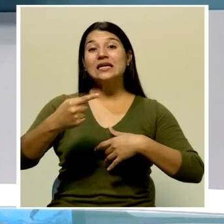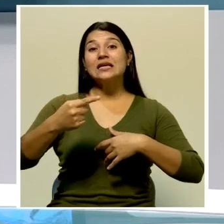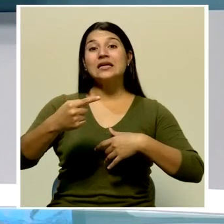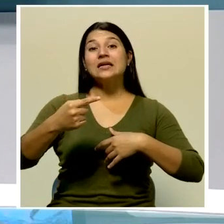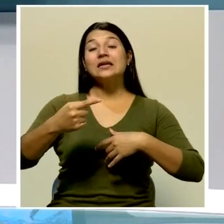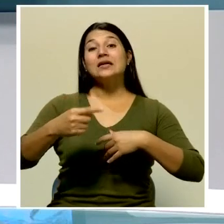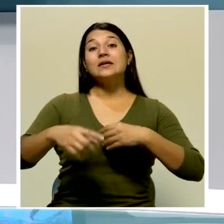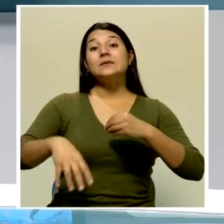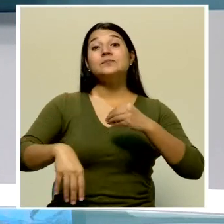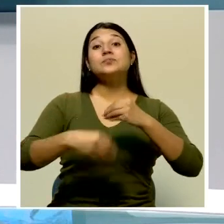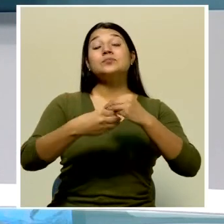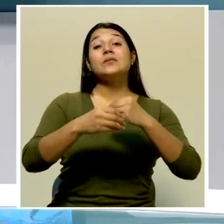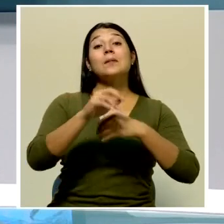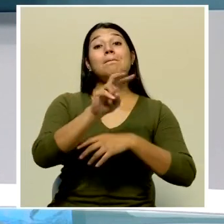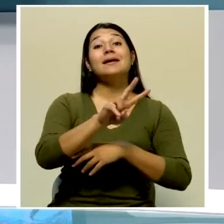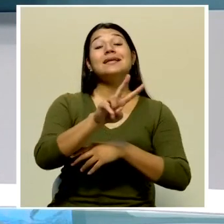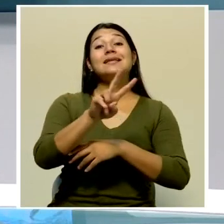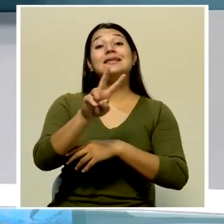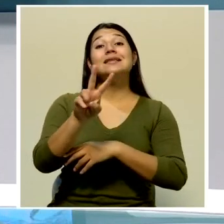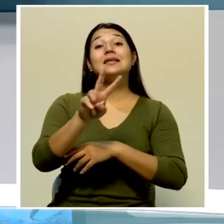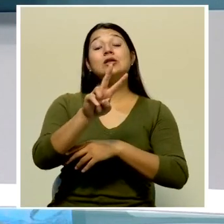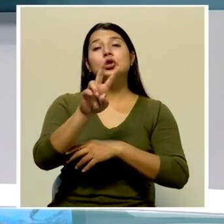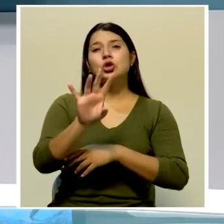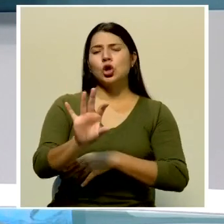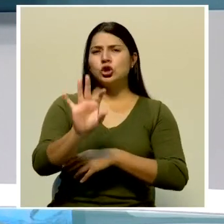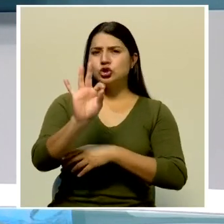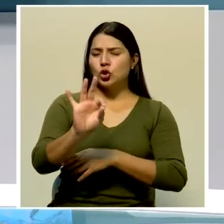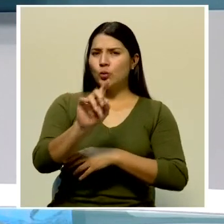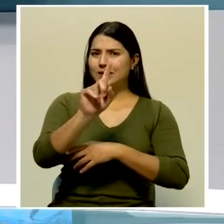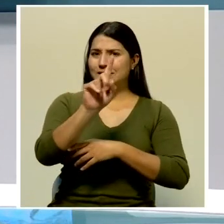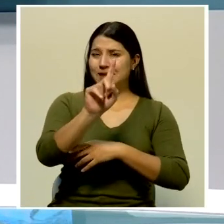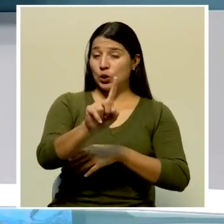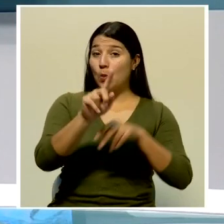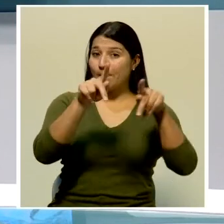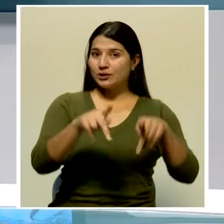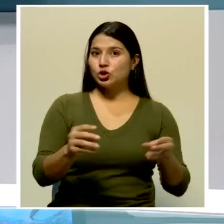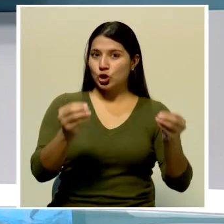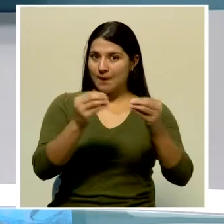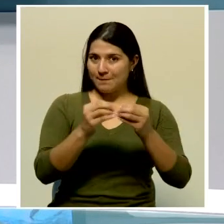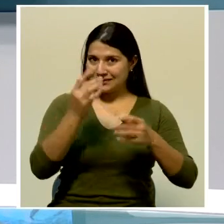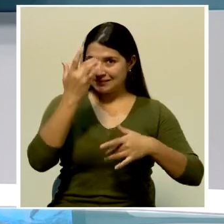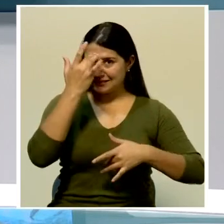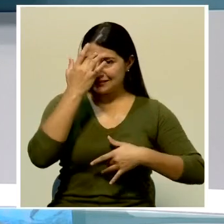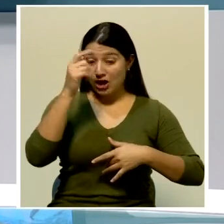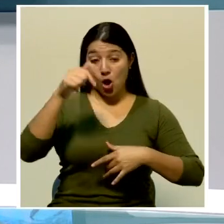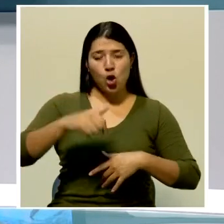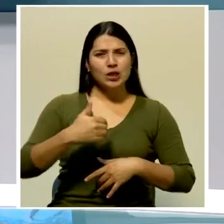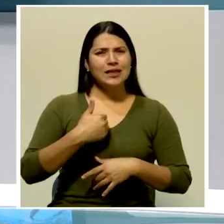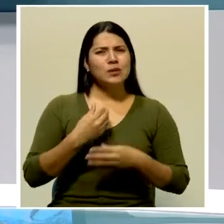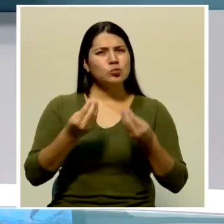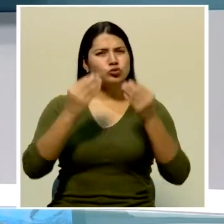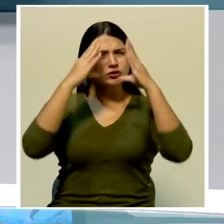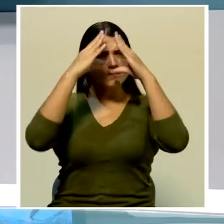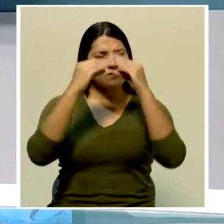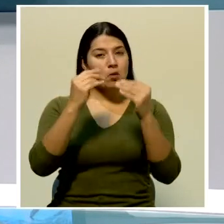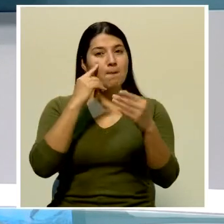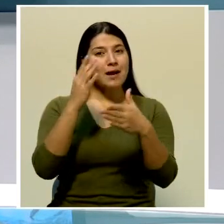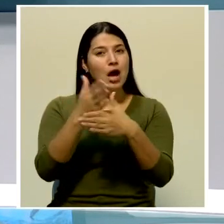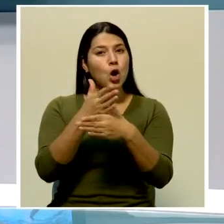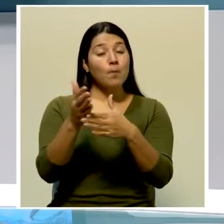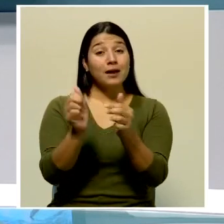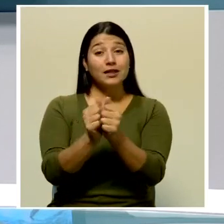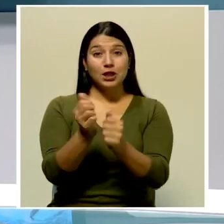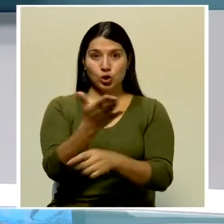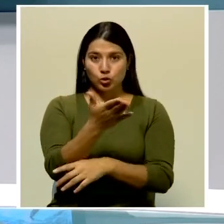en las últimas 24 horas. Hoy tenemos muchas noticias para compartir con ustedes. Así que